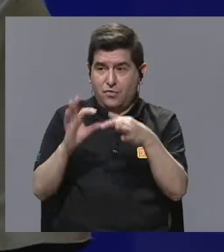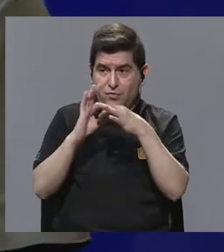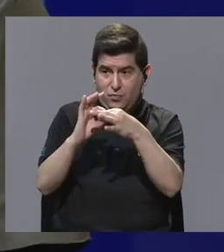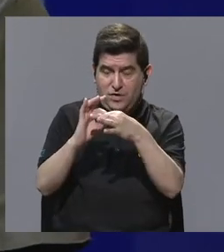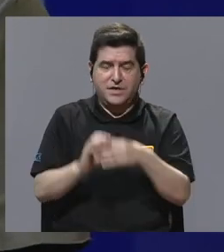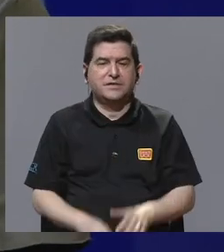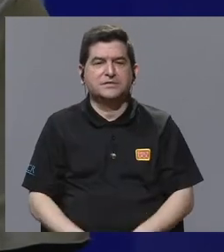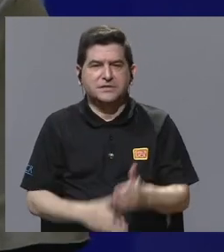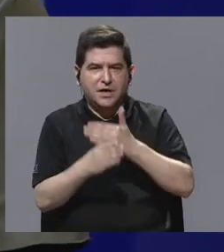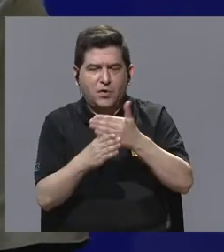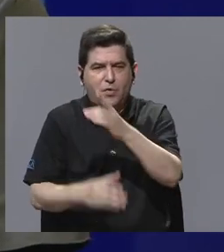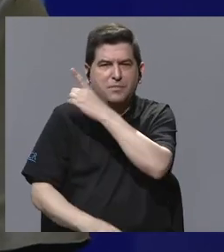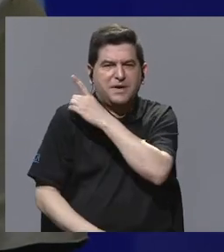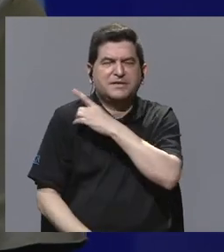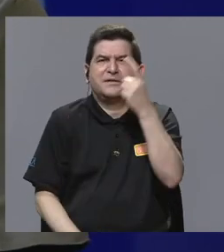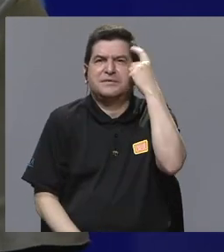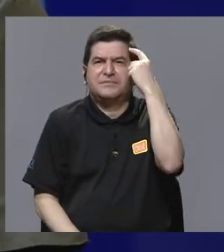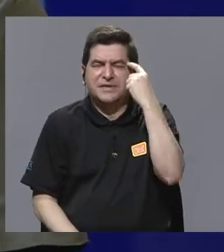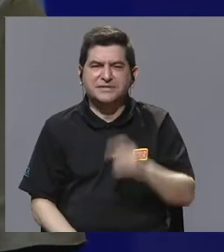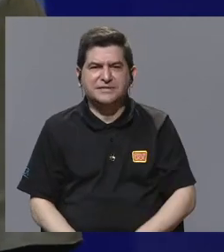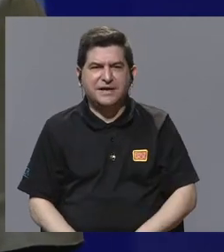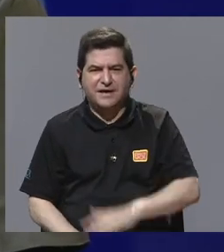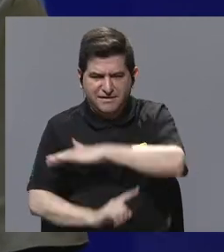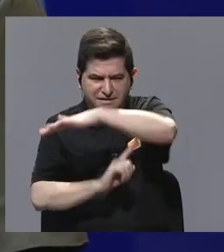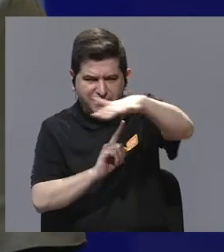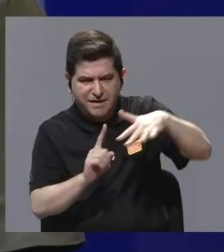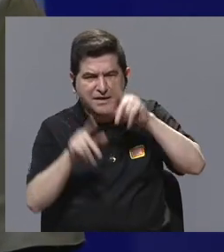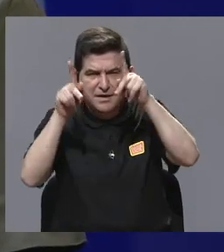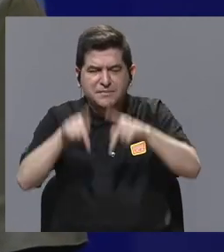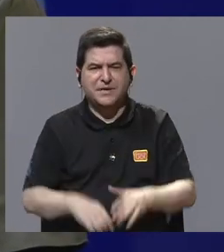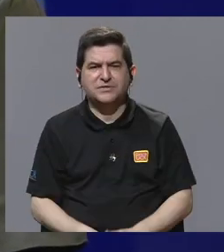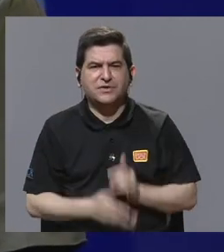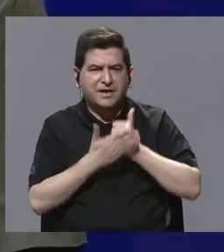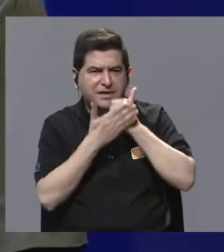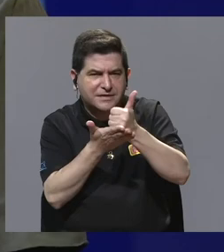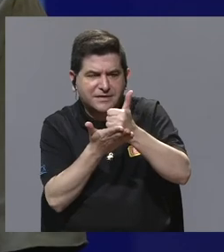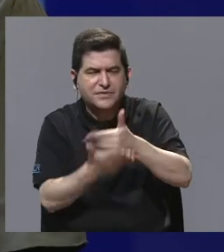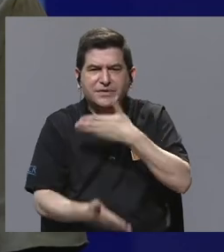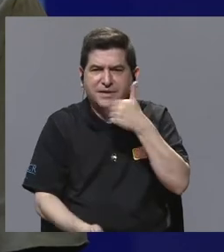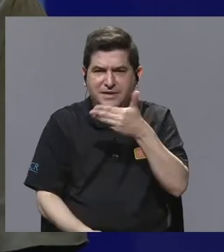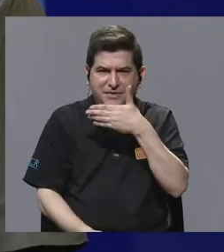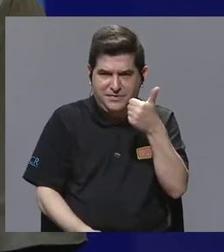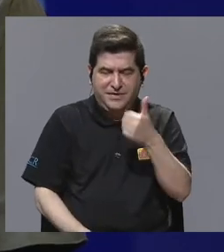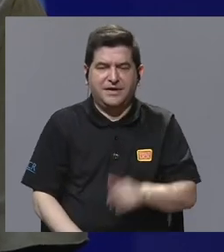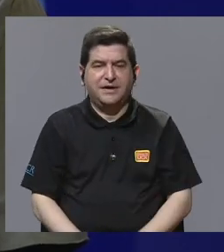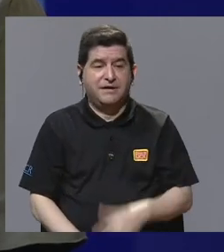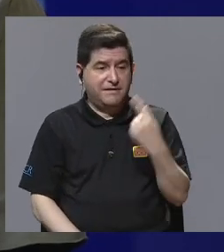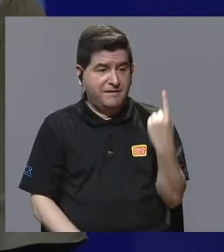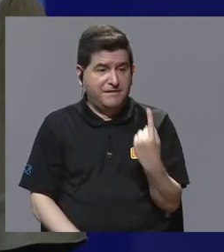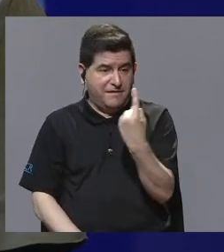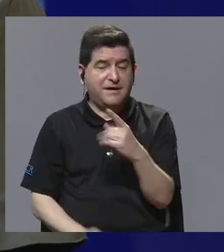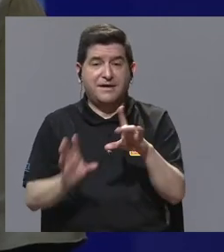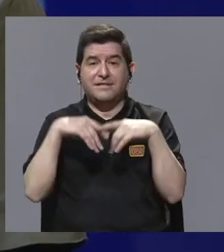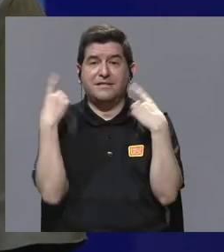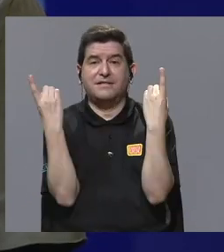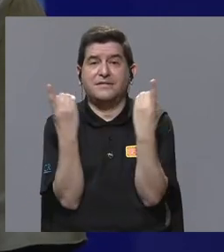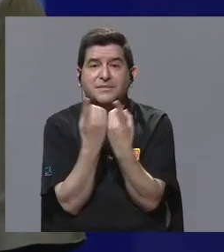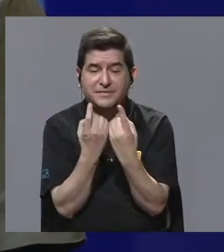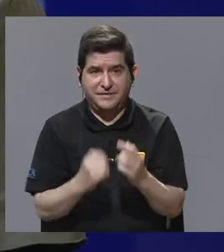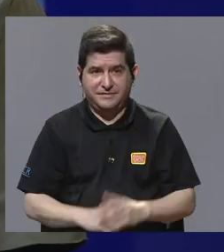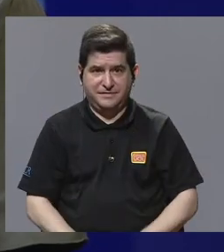codirectora, también empezamos a pensar cómo hacíamos para rodearnos de personas que le hicieran mejor. Y en ese sentido, cada uno de los diferentes